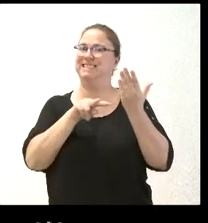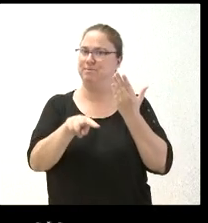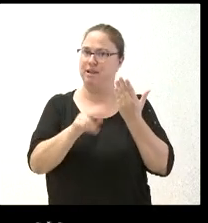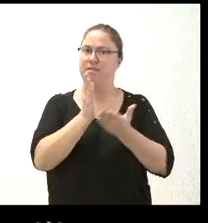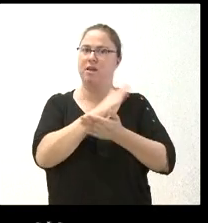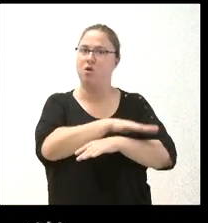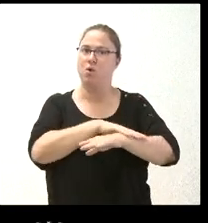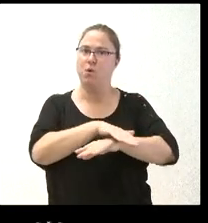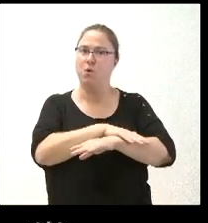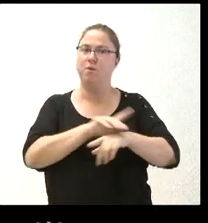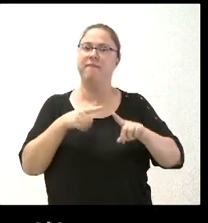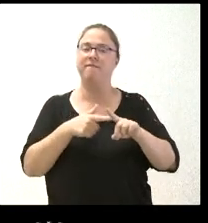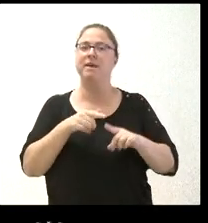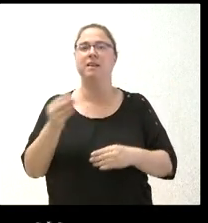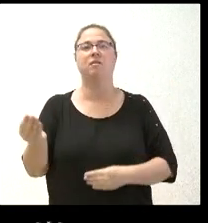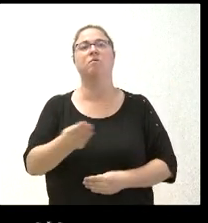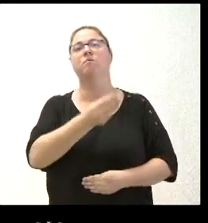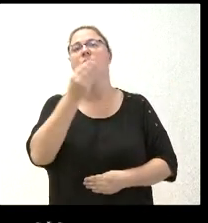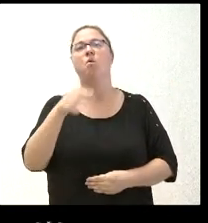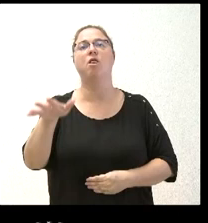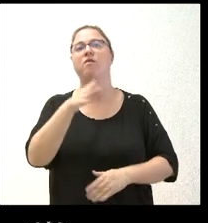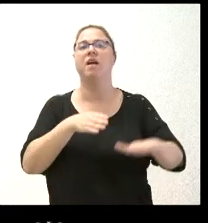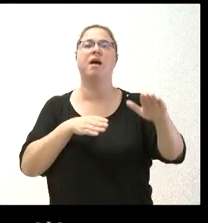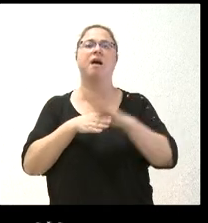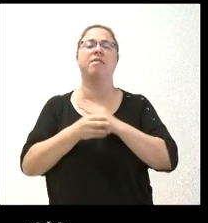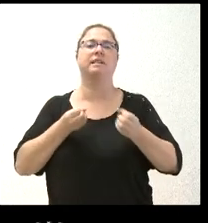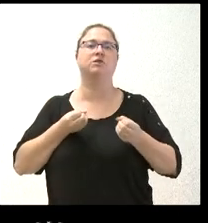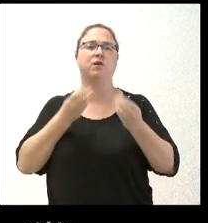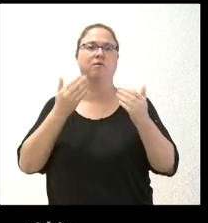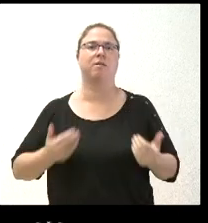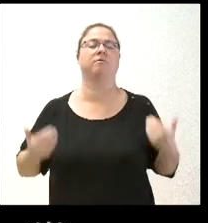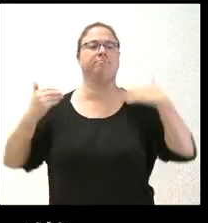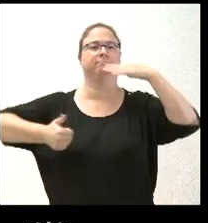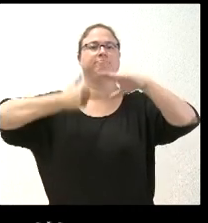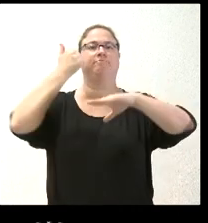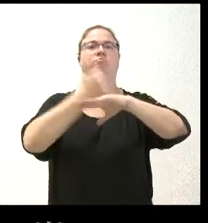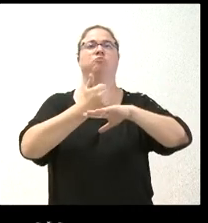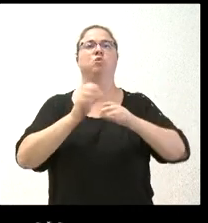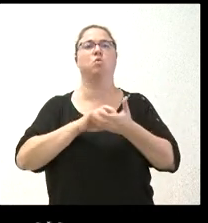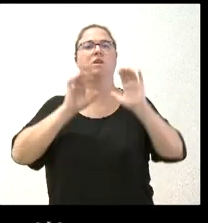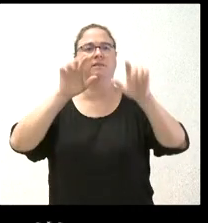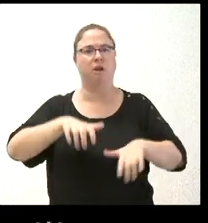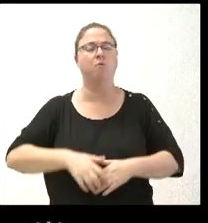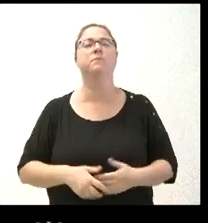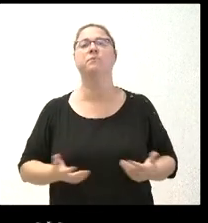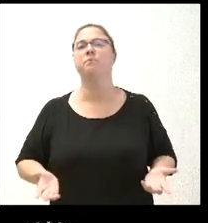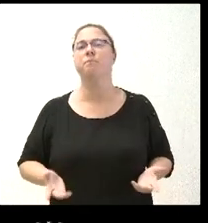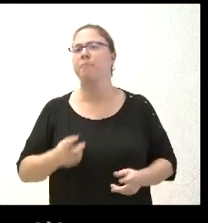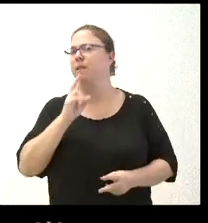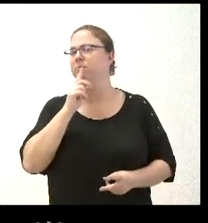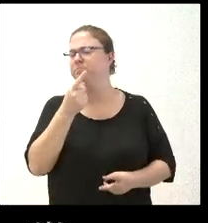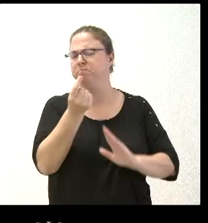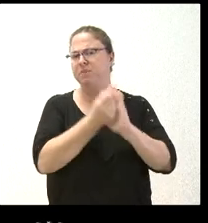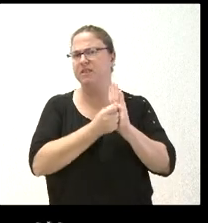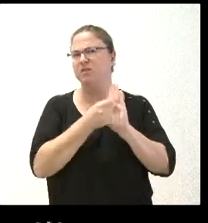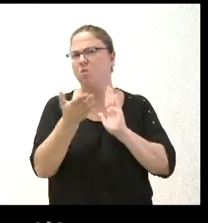les pide mejorar la localización y el acceso a la información de los altos cargos de la Junta en ese sentido ¿qué medidas van a tomar